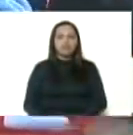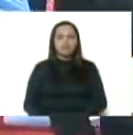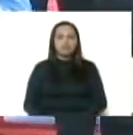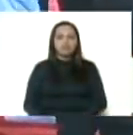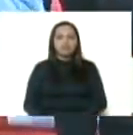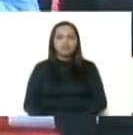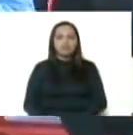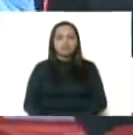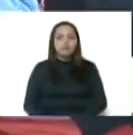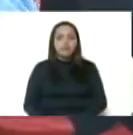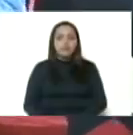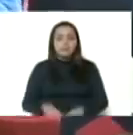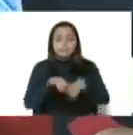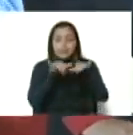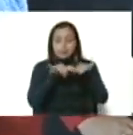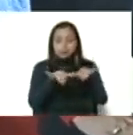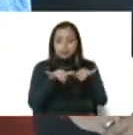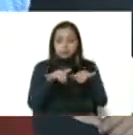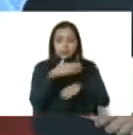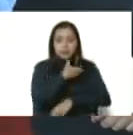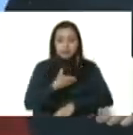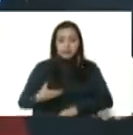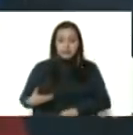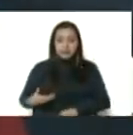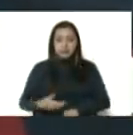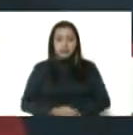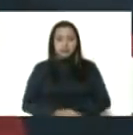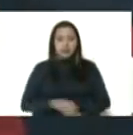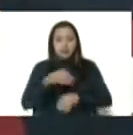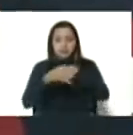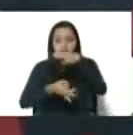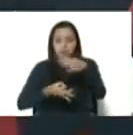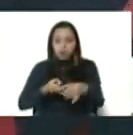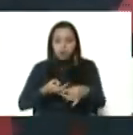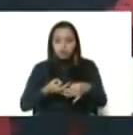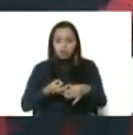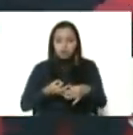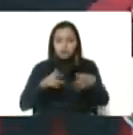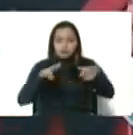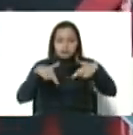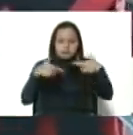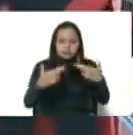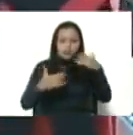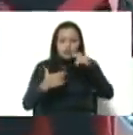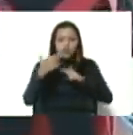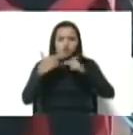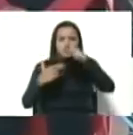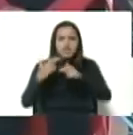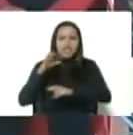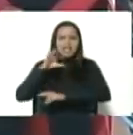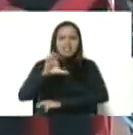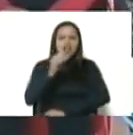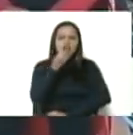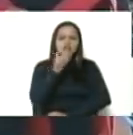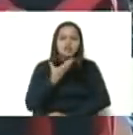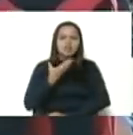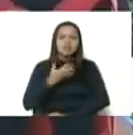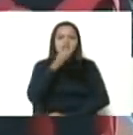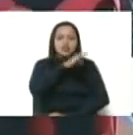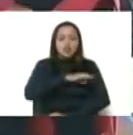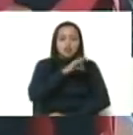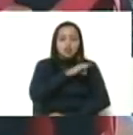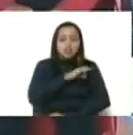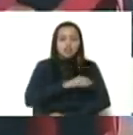en esa línea, Presidente, esa línea que usted dio de reconstruir el estado de bienestar social logrado en la